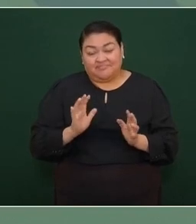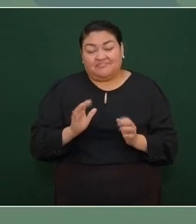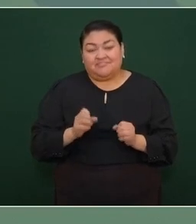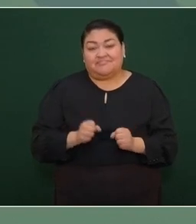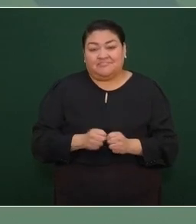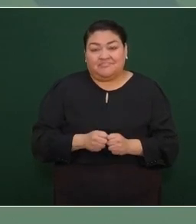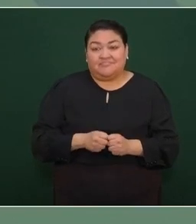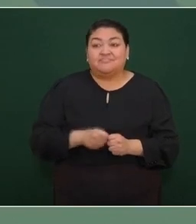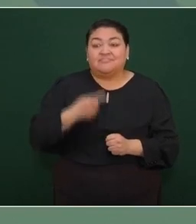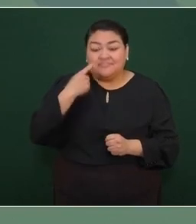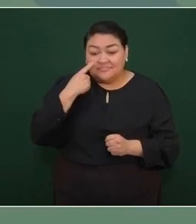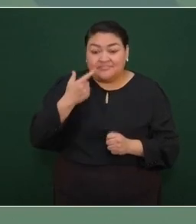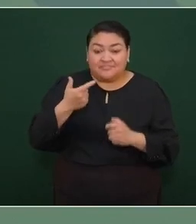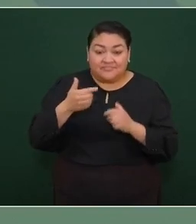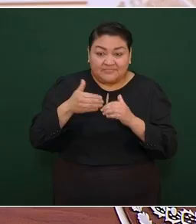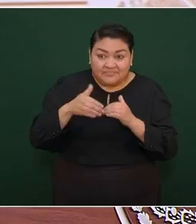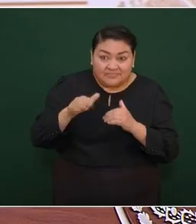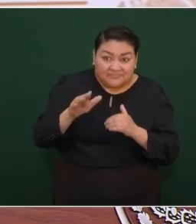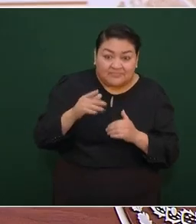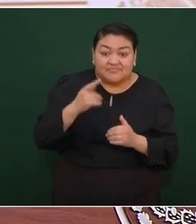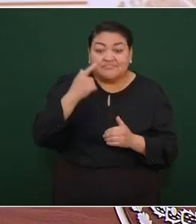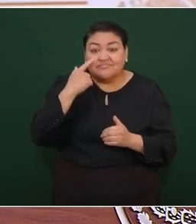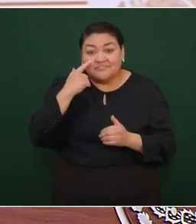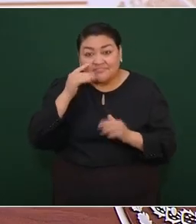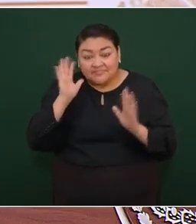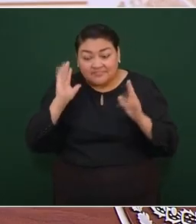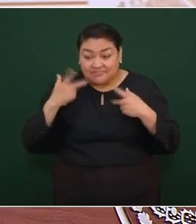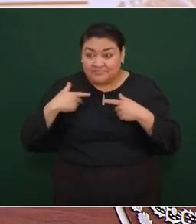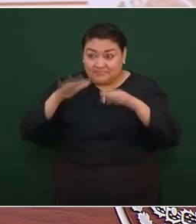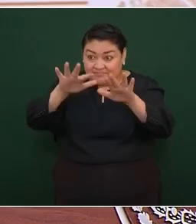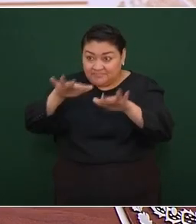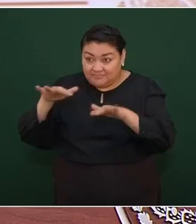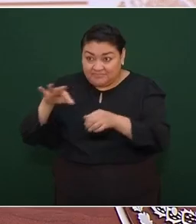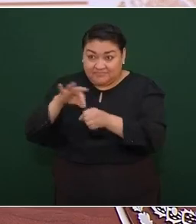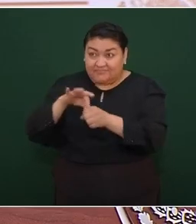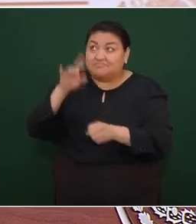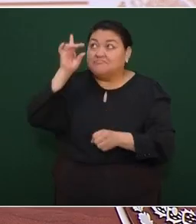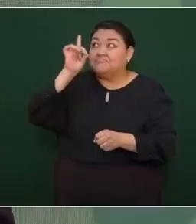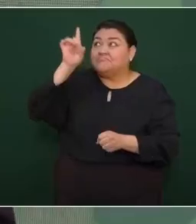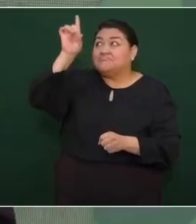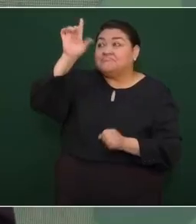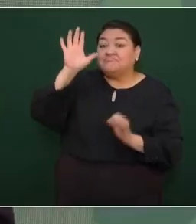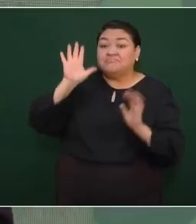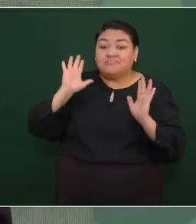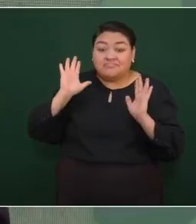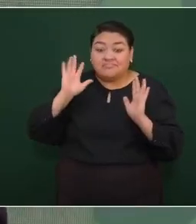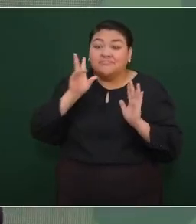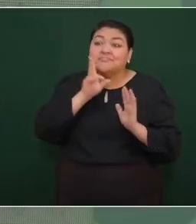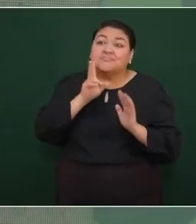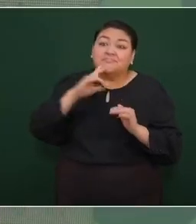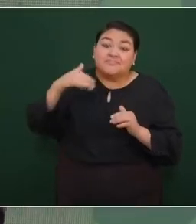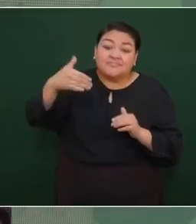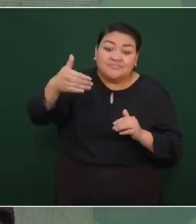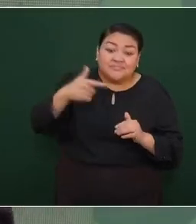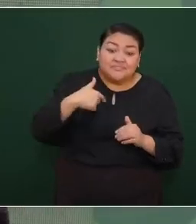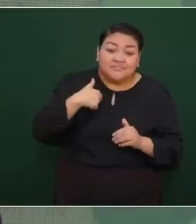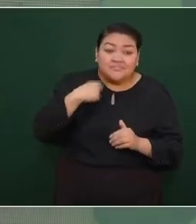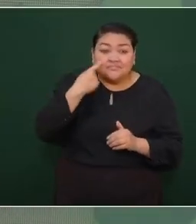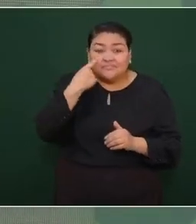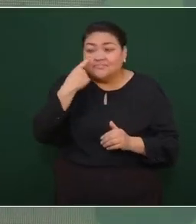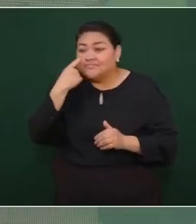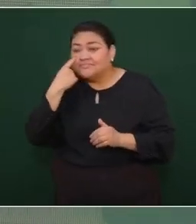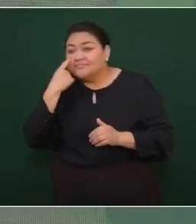hay que ver qué dice el pueblo y qué dice el creador pero como veo yo las cosas